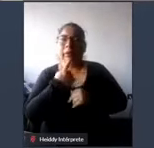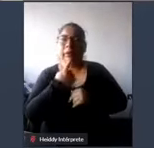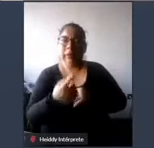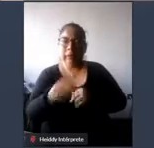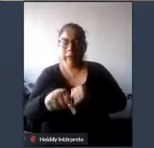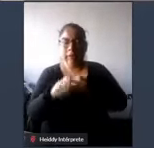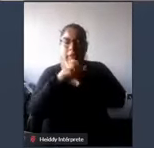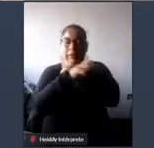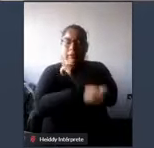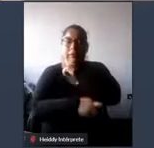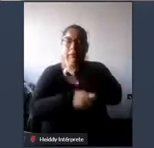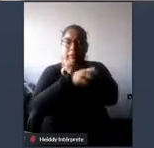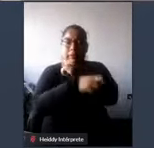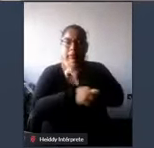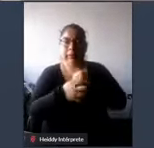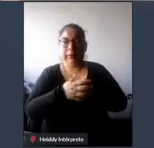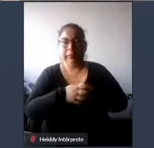país